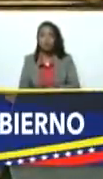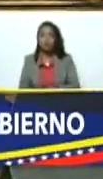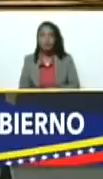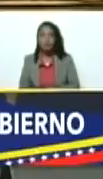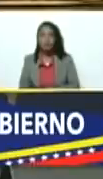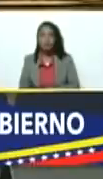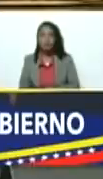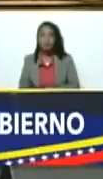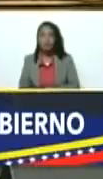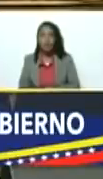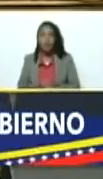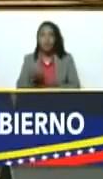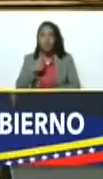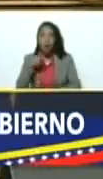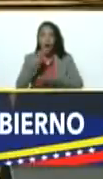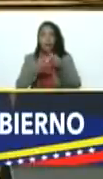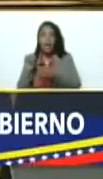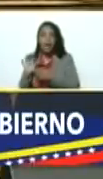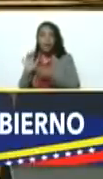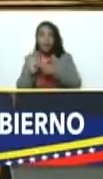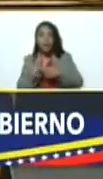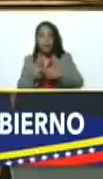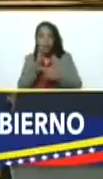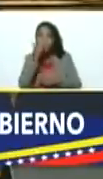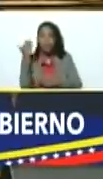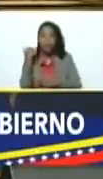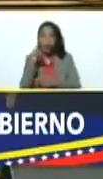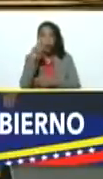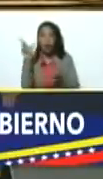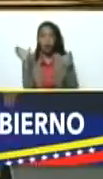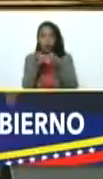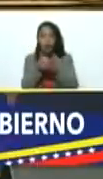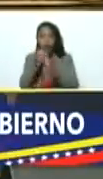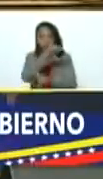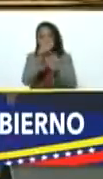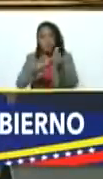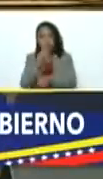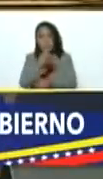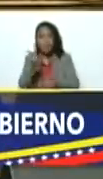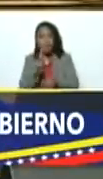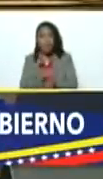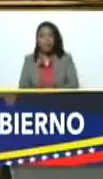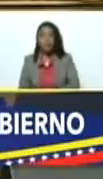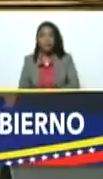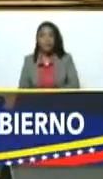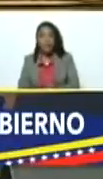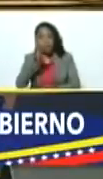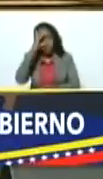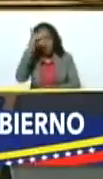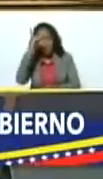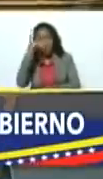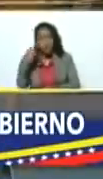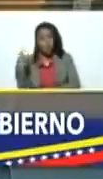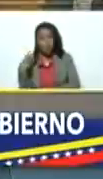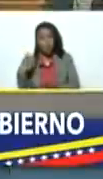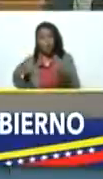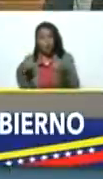yo le hacía una referencia en estos días en una reunión a la vicepresidenta ejecutiva Delcy Rodríguez